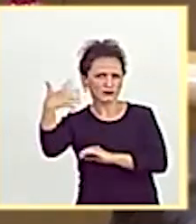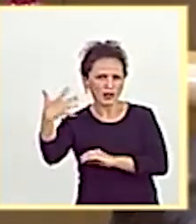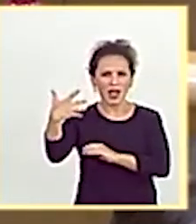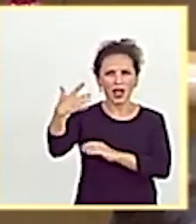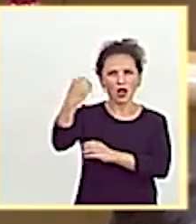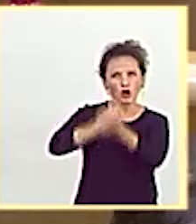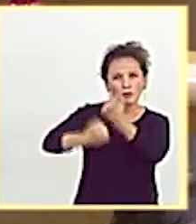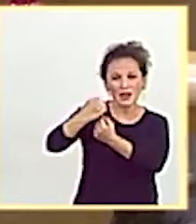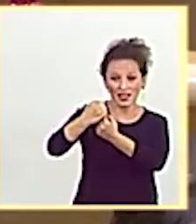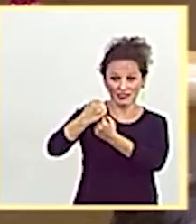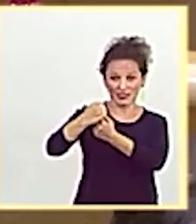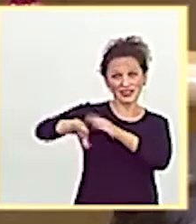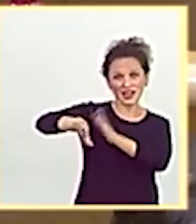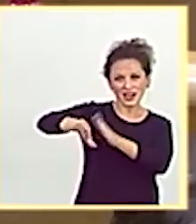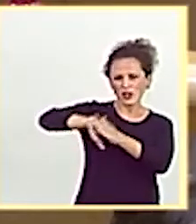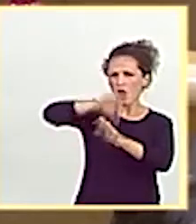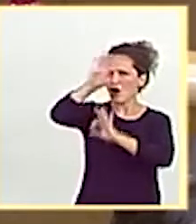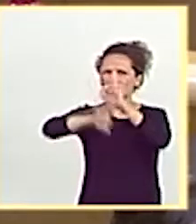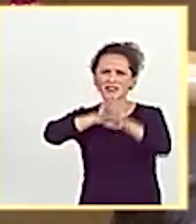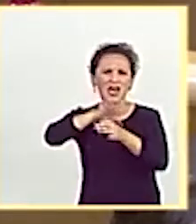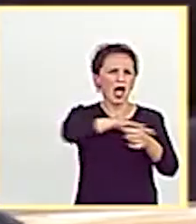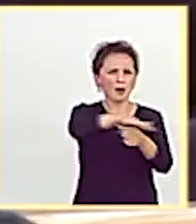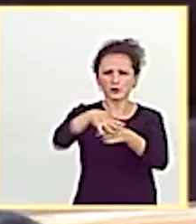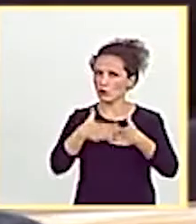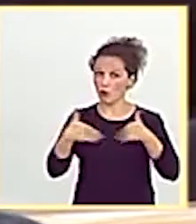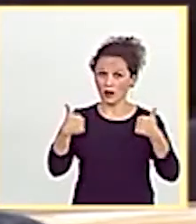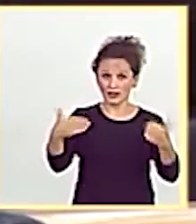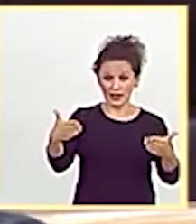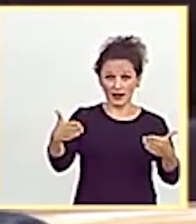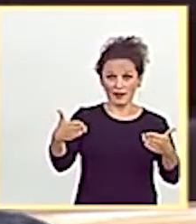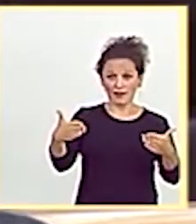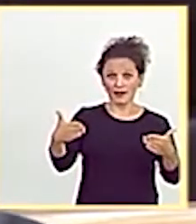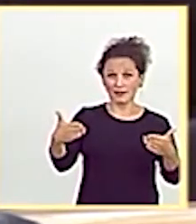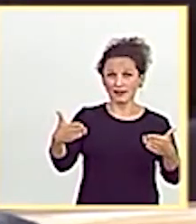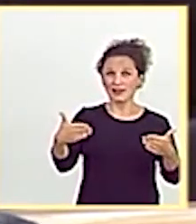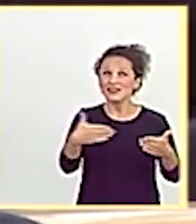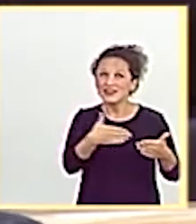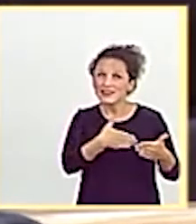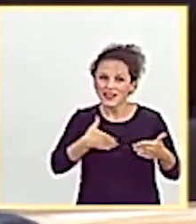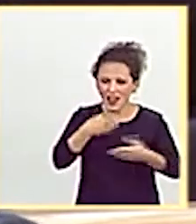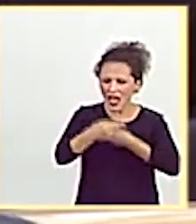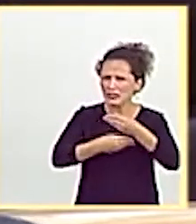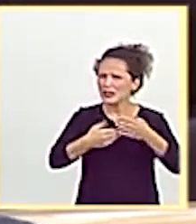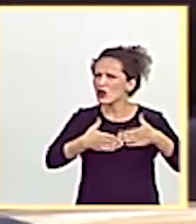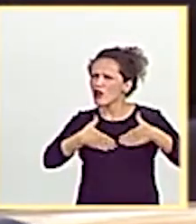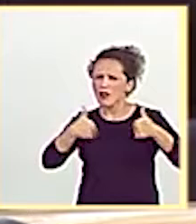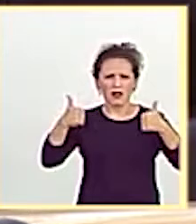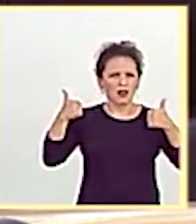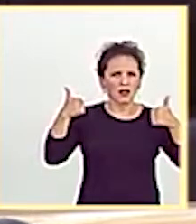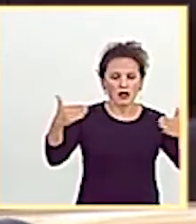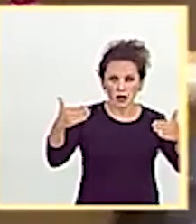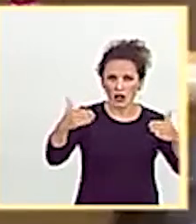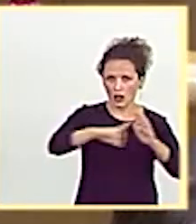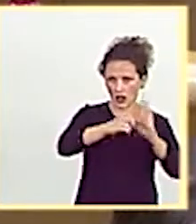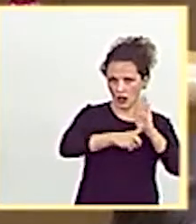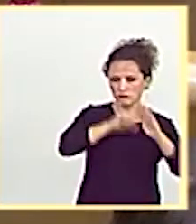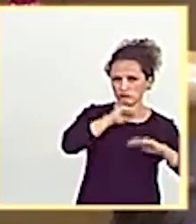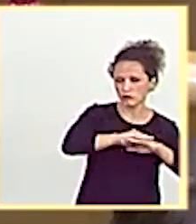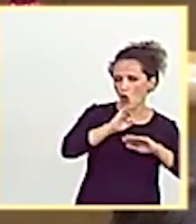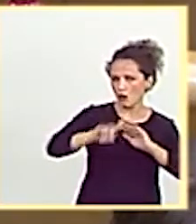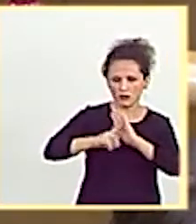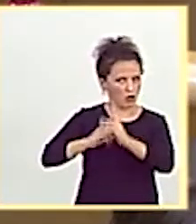la derecha organizada en cualquier ámbito está dispuesta a hacer cualquier cosa, legítima o ilegítima,